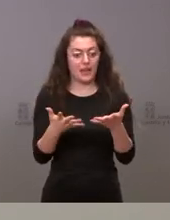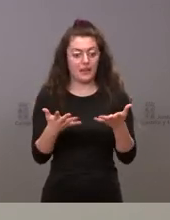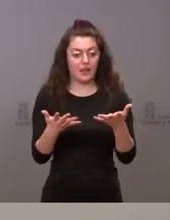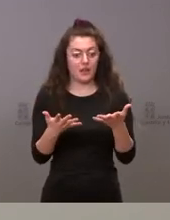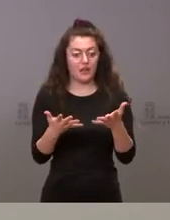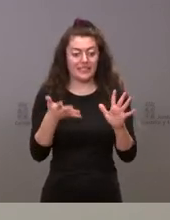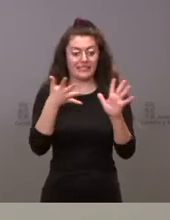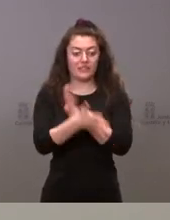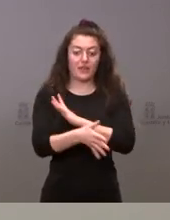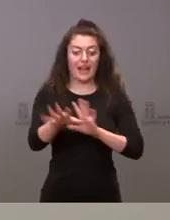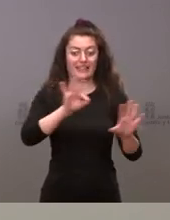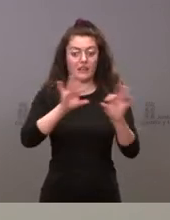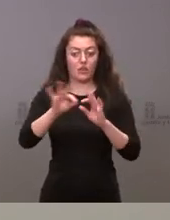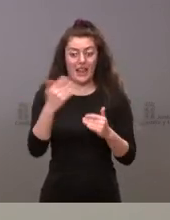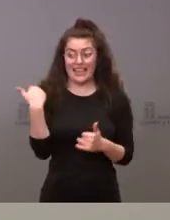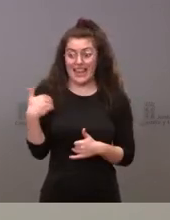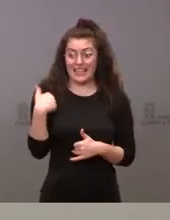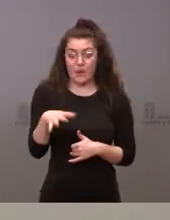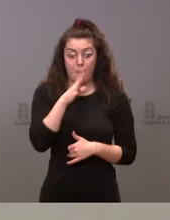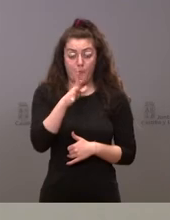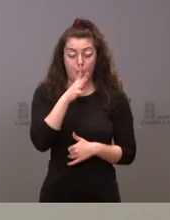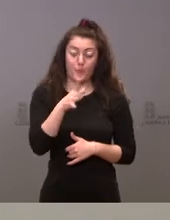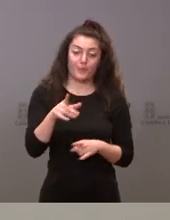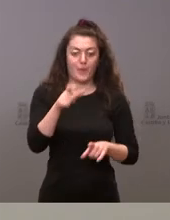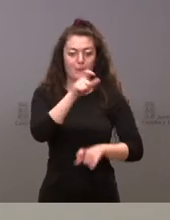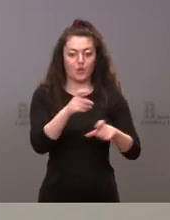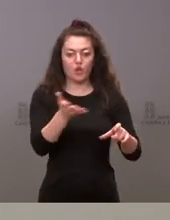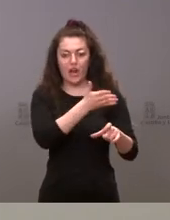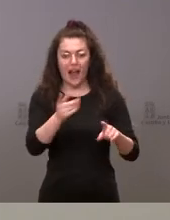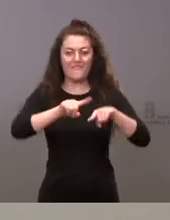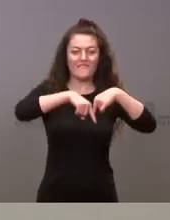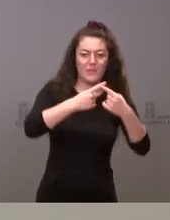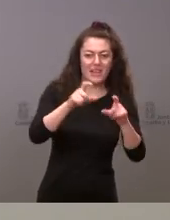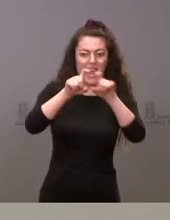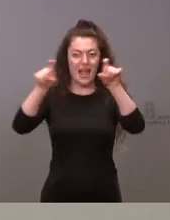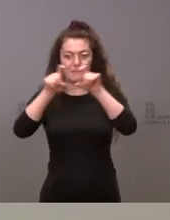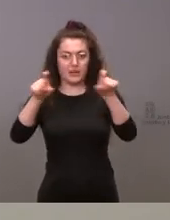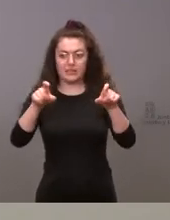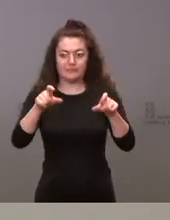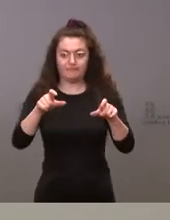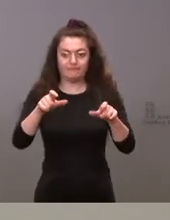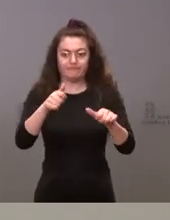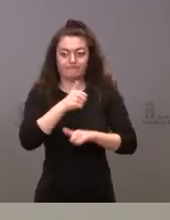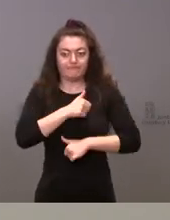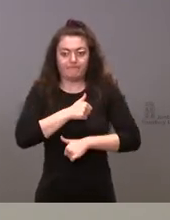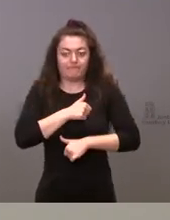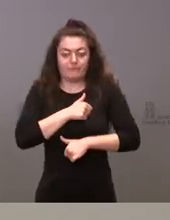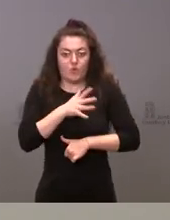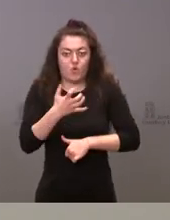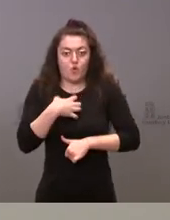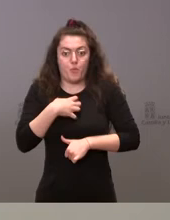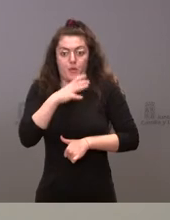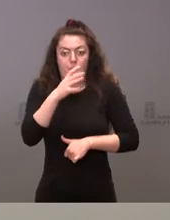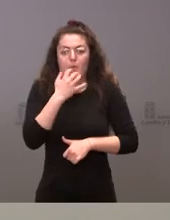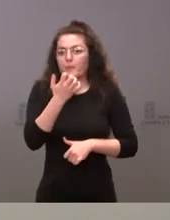en este momento hay muchas personas como les digo y familias y empresas que no pueden esperar más hablábamos de explotaciones ganaderas que tienen